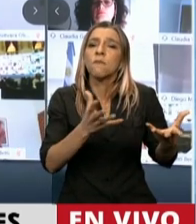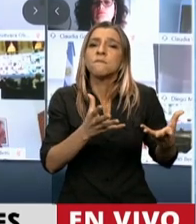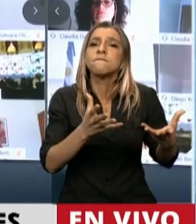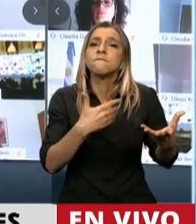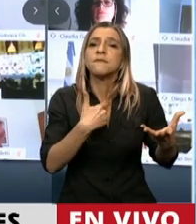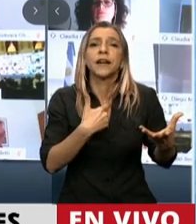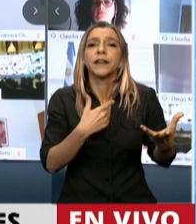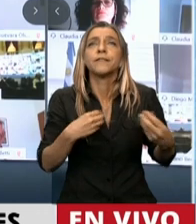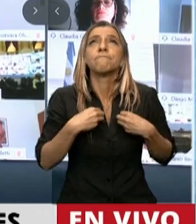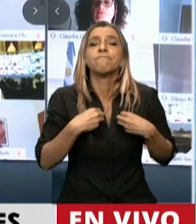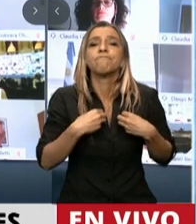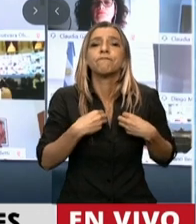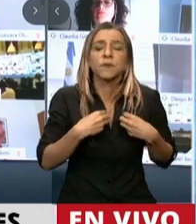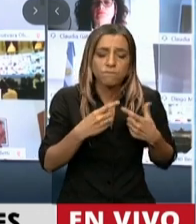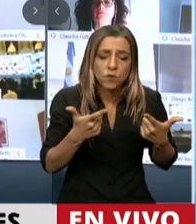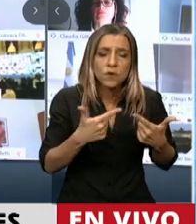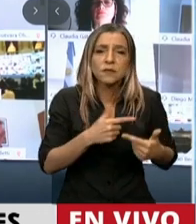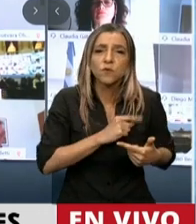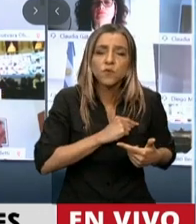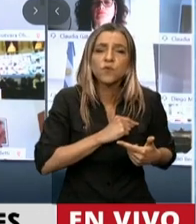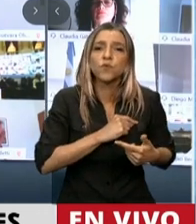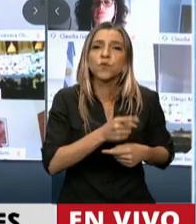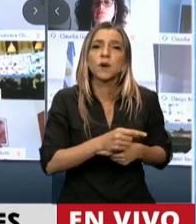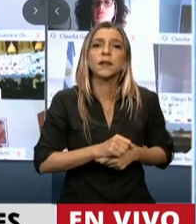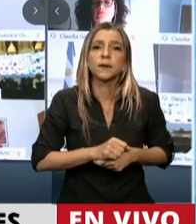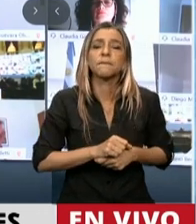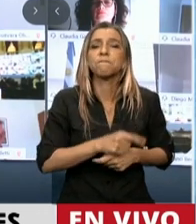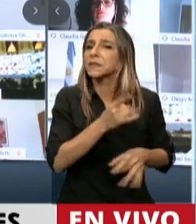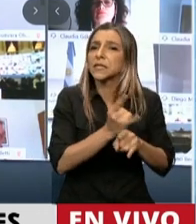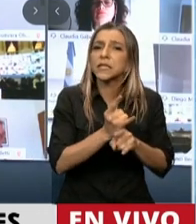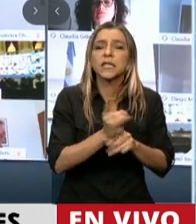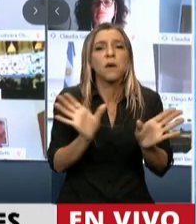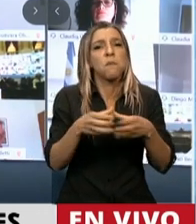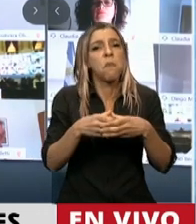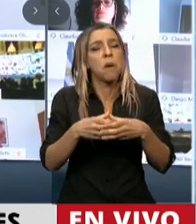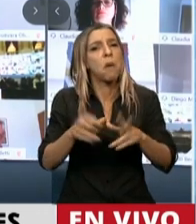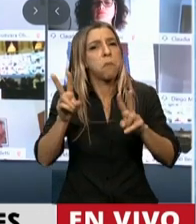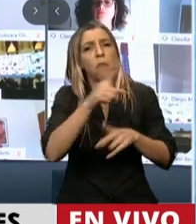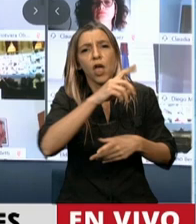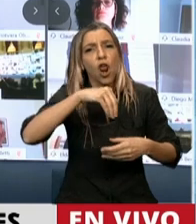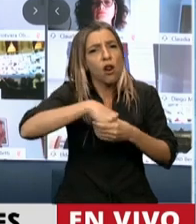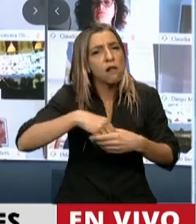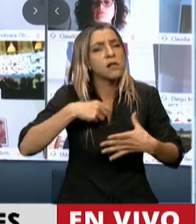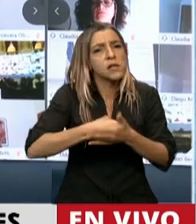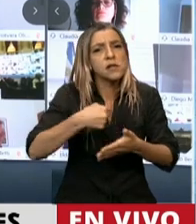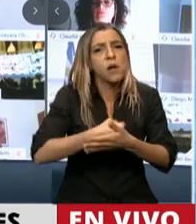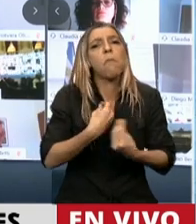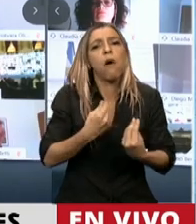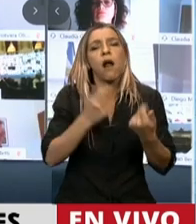de acompañar al peronismo y a trabajar por lo que menos tienen, por los más humildes.